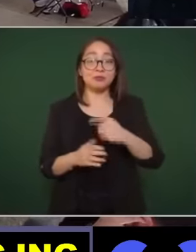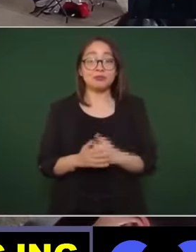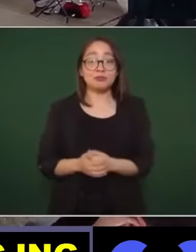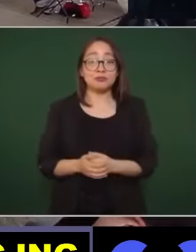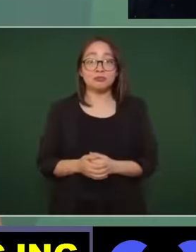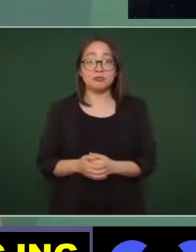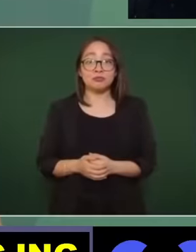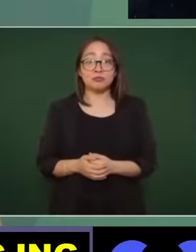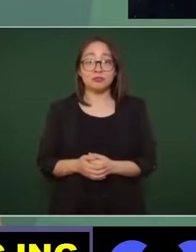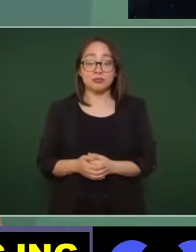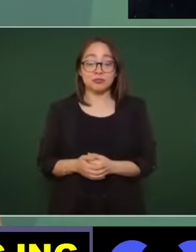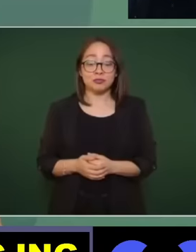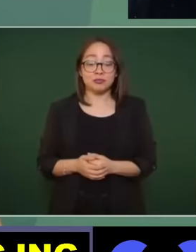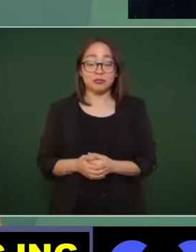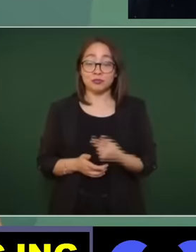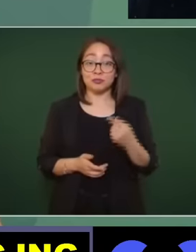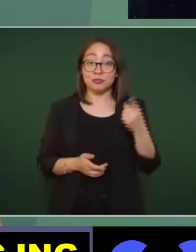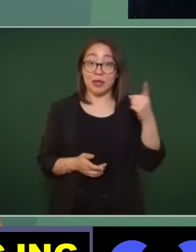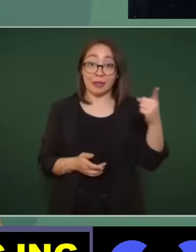presidente legítimo para él